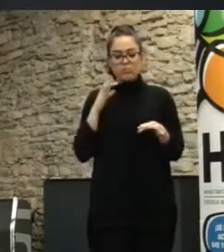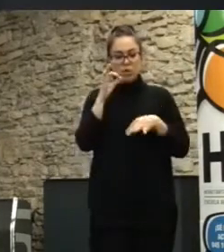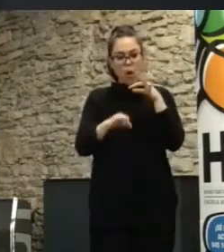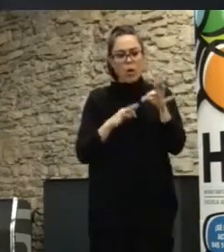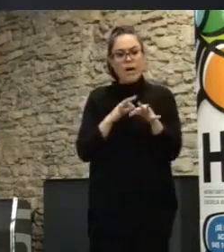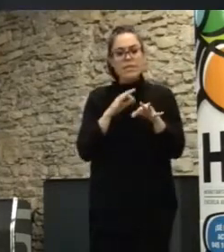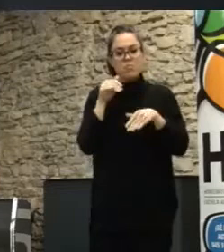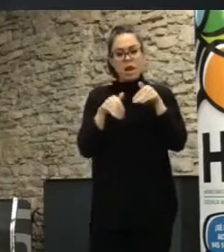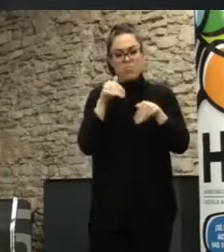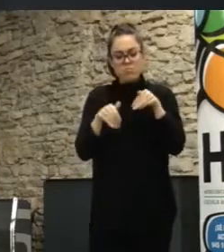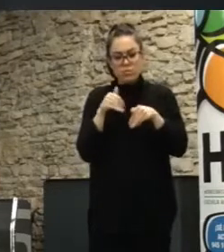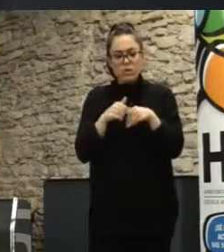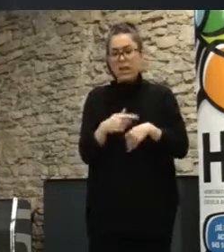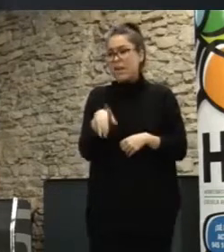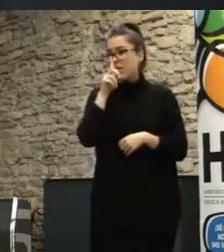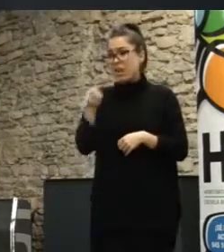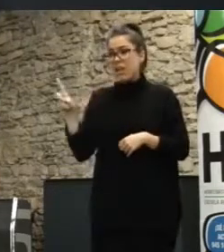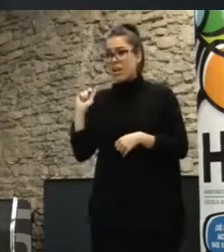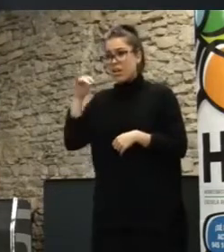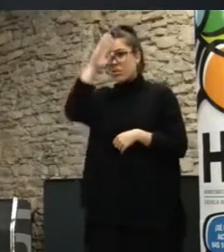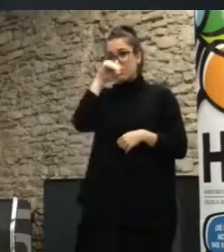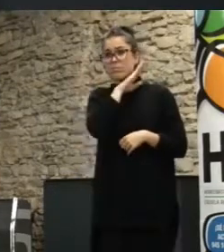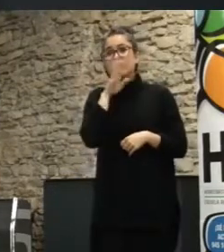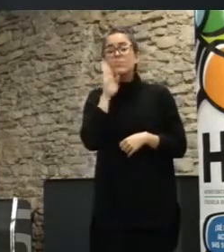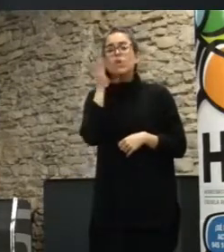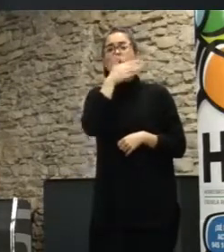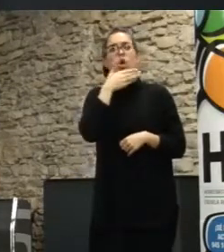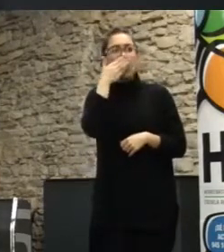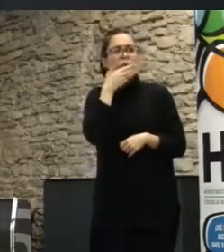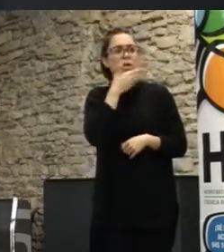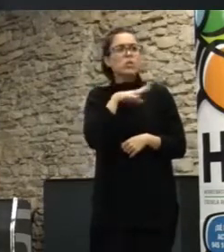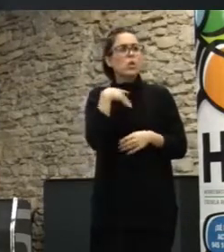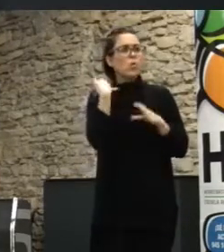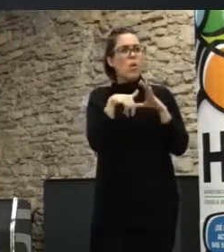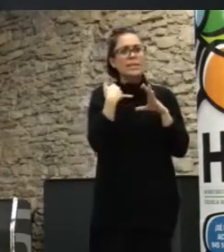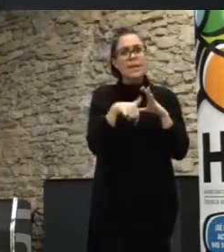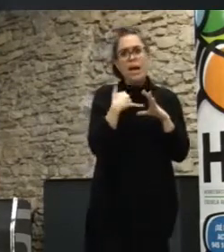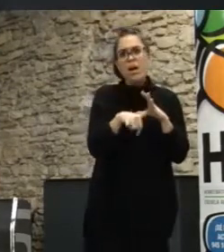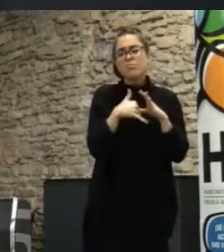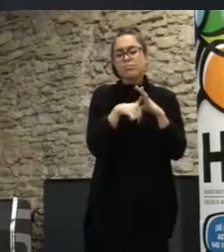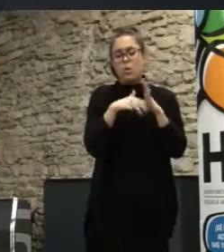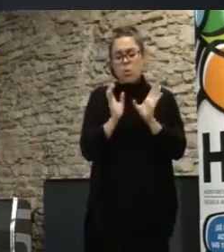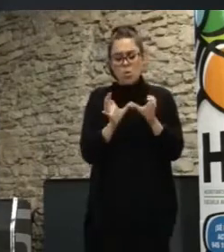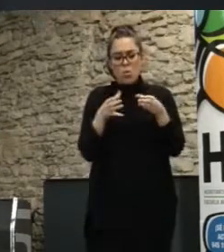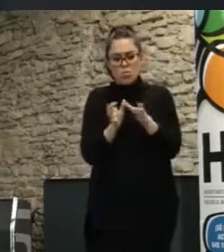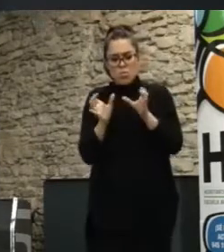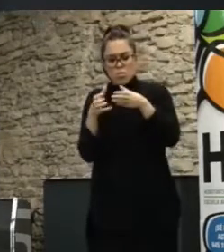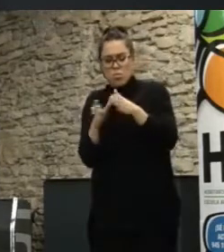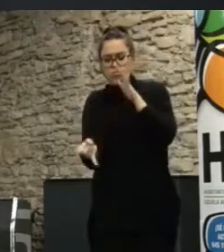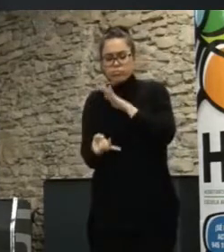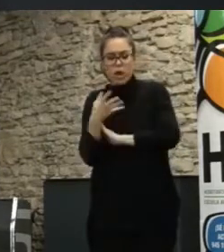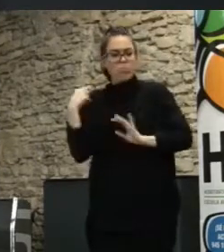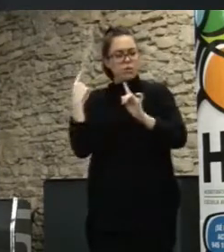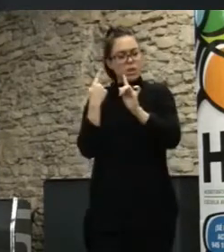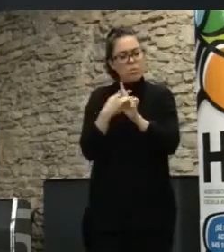desbordado totalmente, o sea, el año pasado los papás y las mamás de los coles, grupos de WhatsApp para hacer propuestas y defender propuestas de educación,